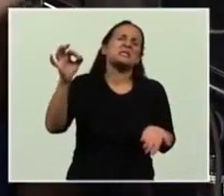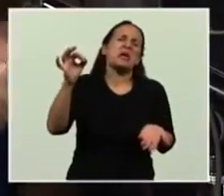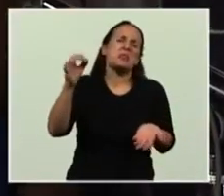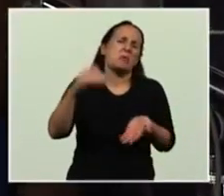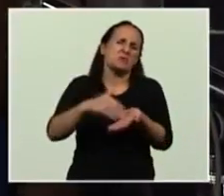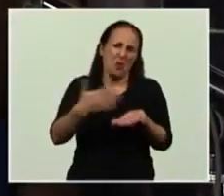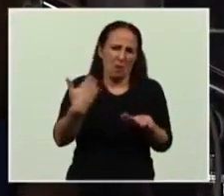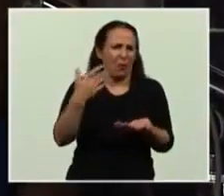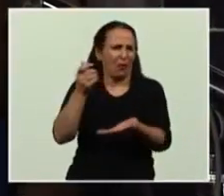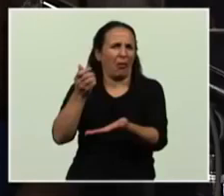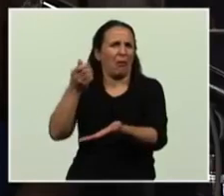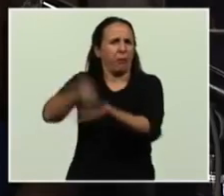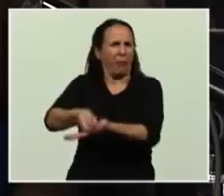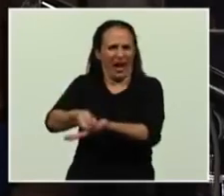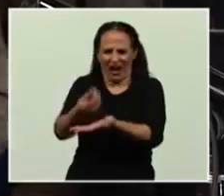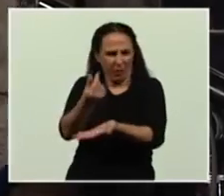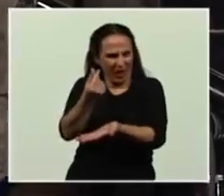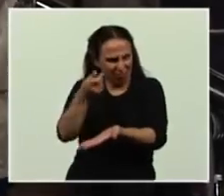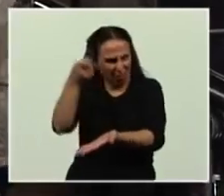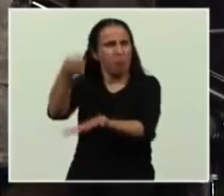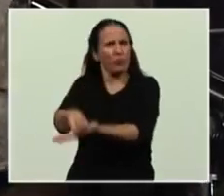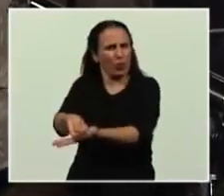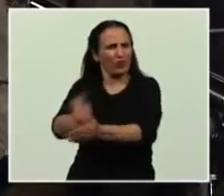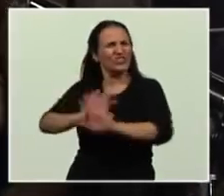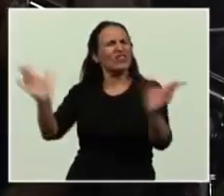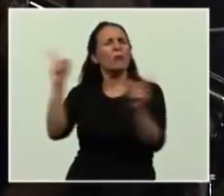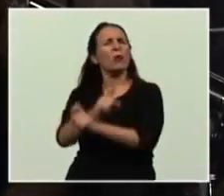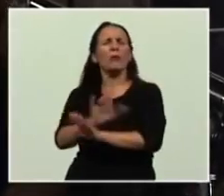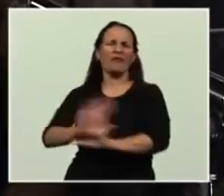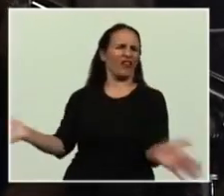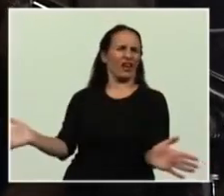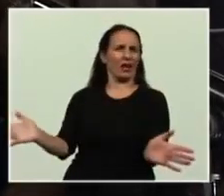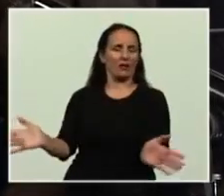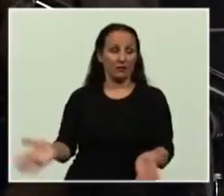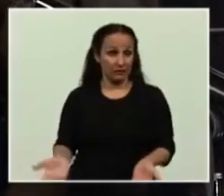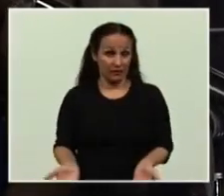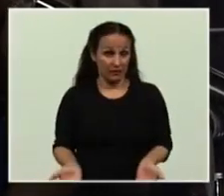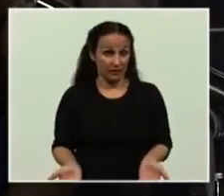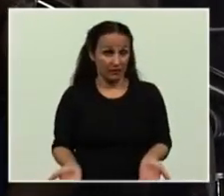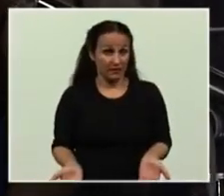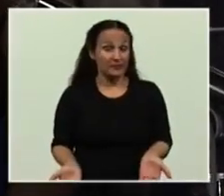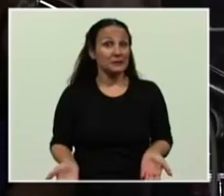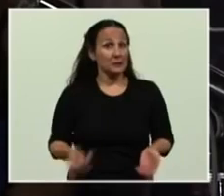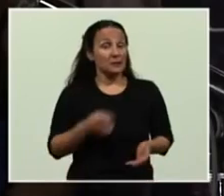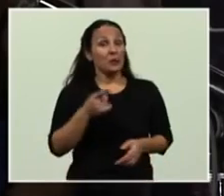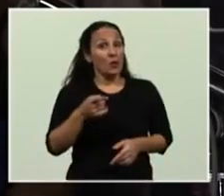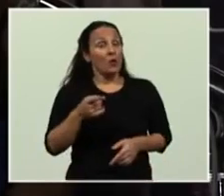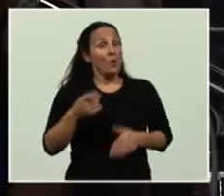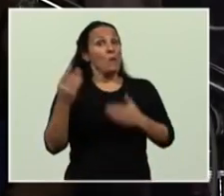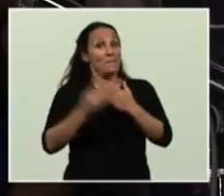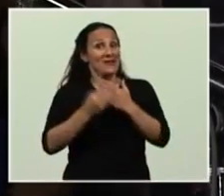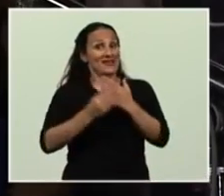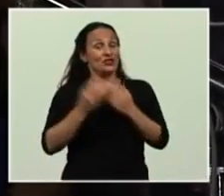pagan al contado y se acaban los problemas. Sostuvimos y sostuvo el Ministro